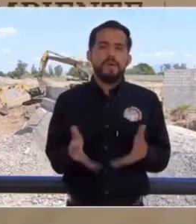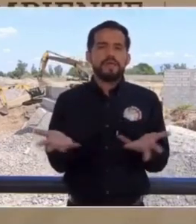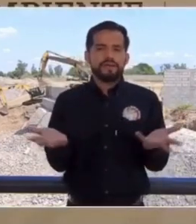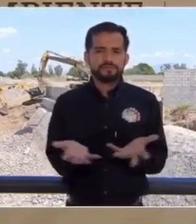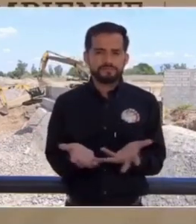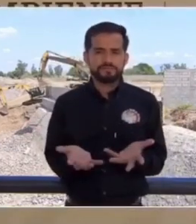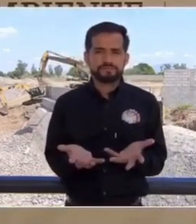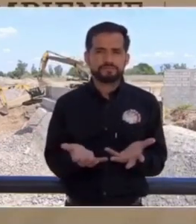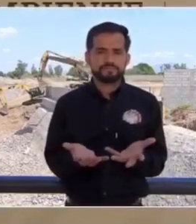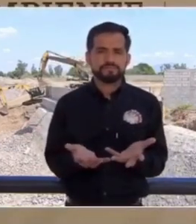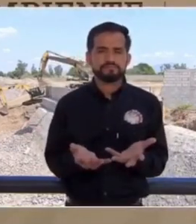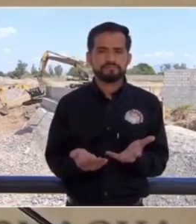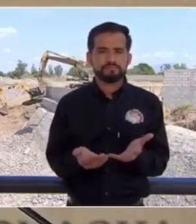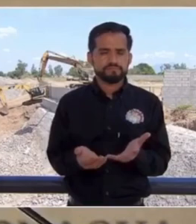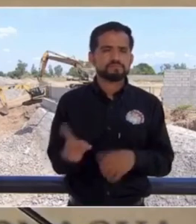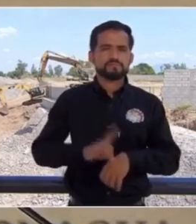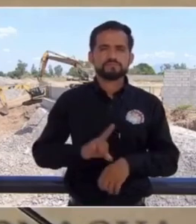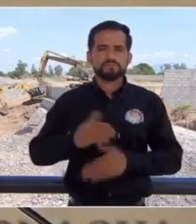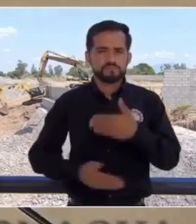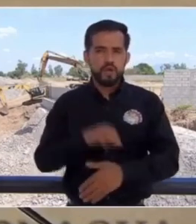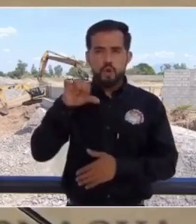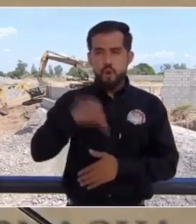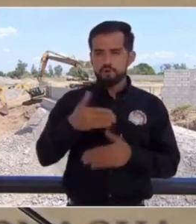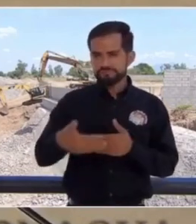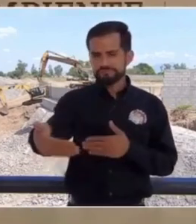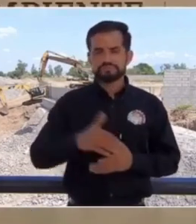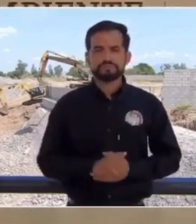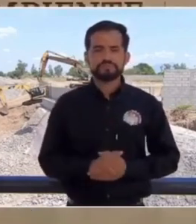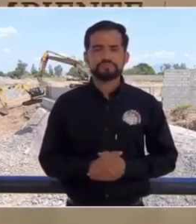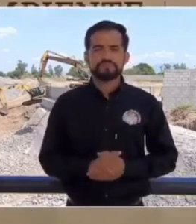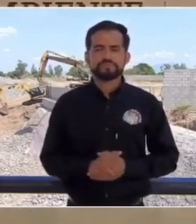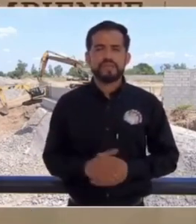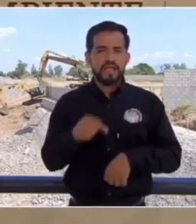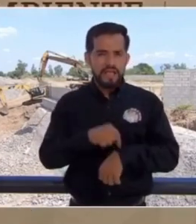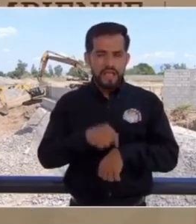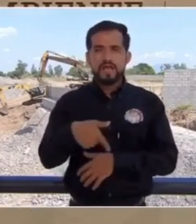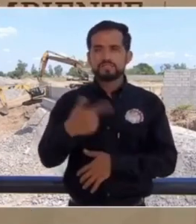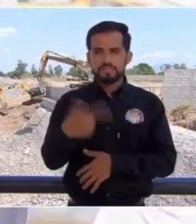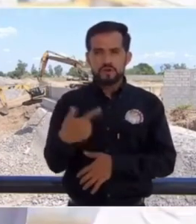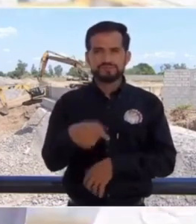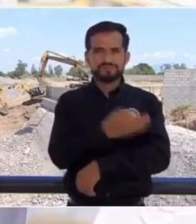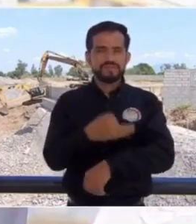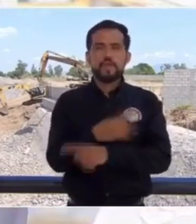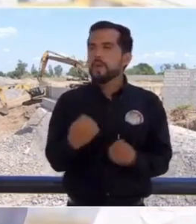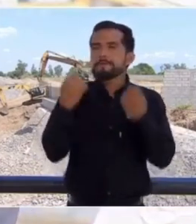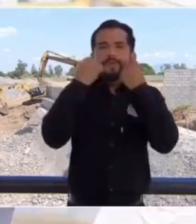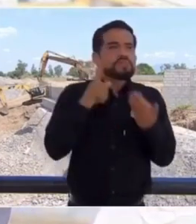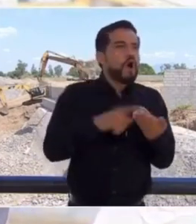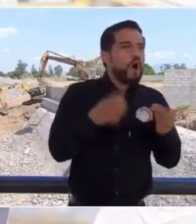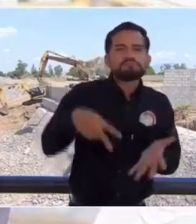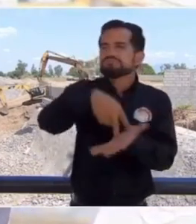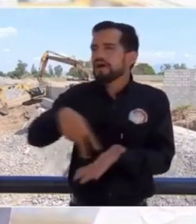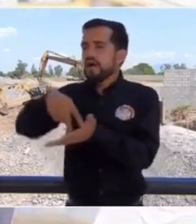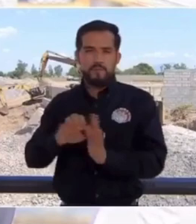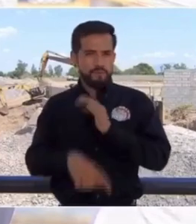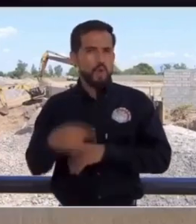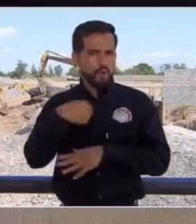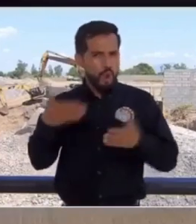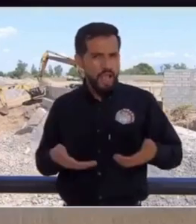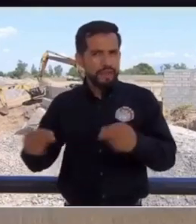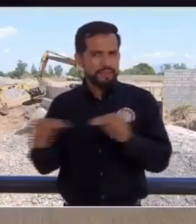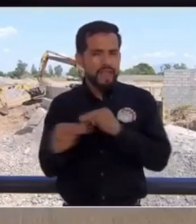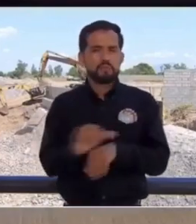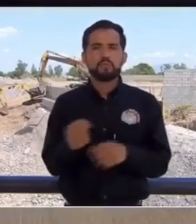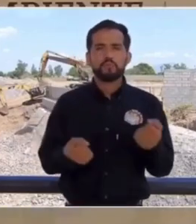que vamos a estar rindiendo a partir de hoy, a las doce del día, donde estemos. Si yo voy en la carretera,